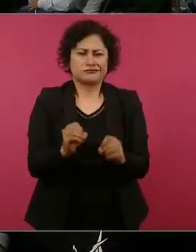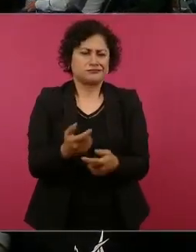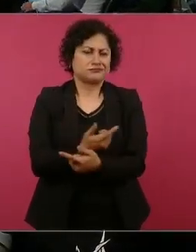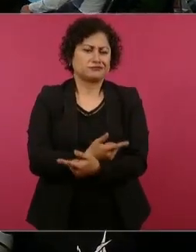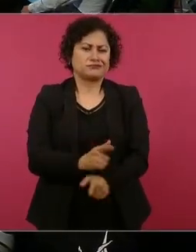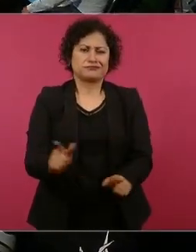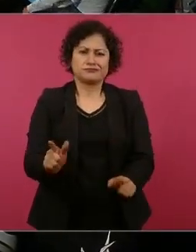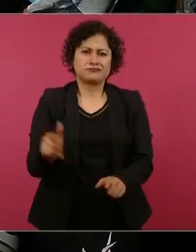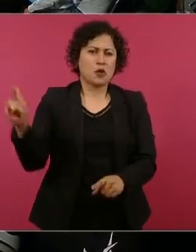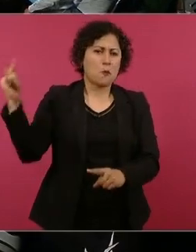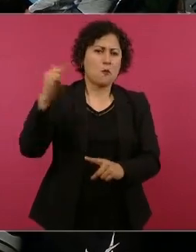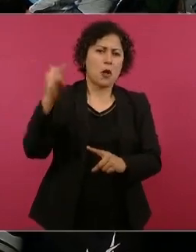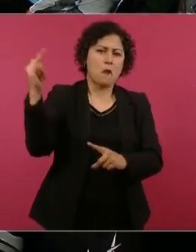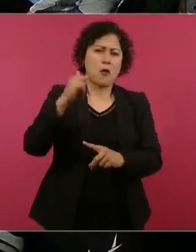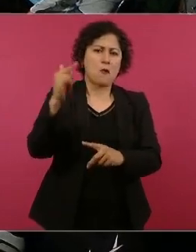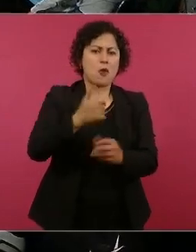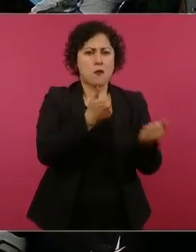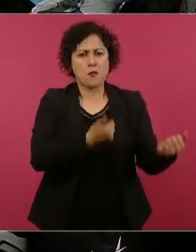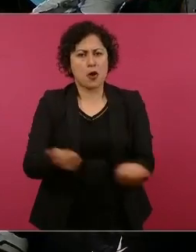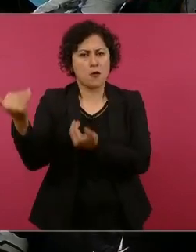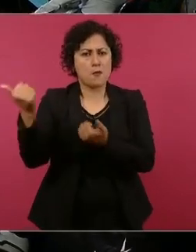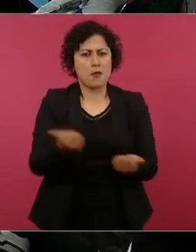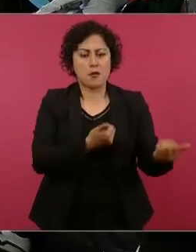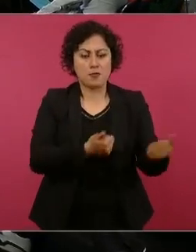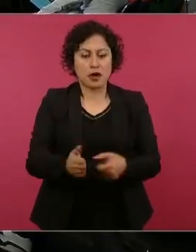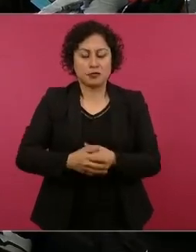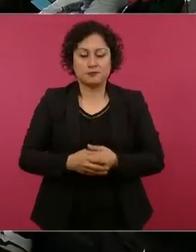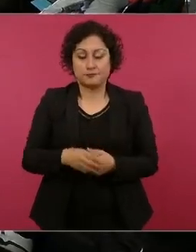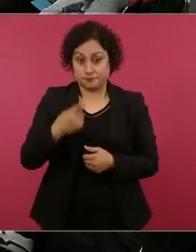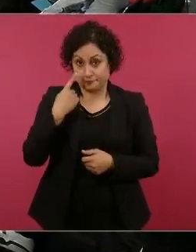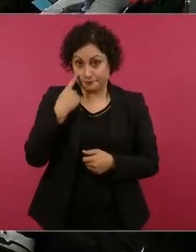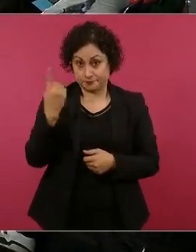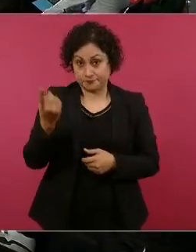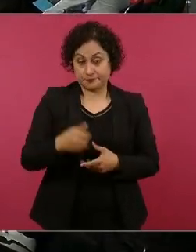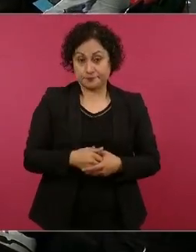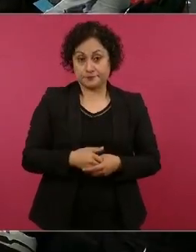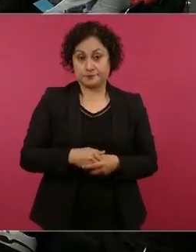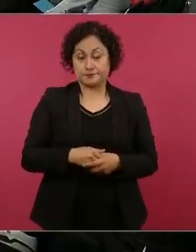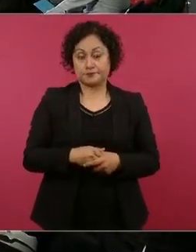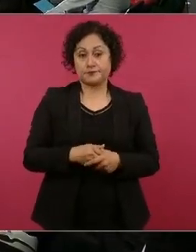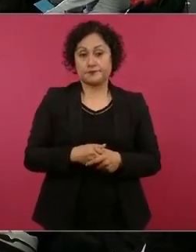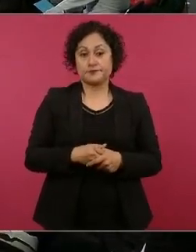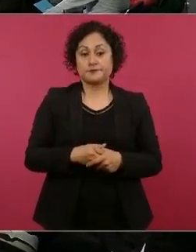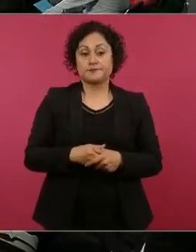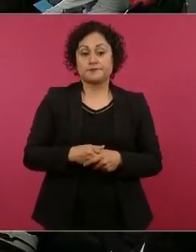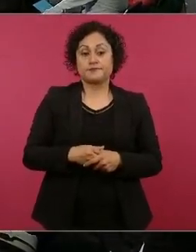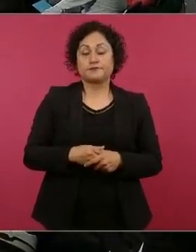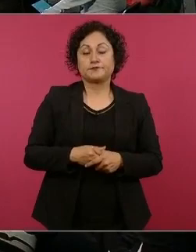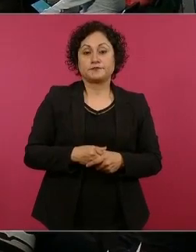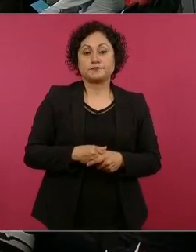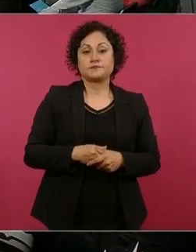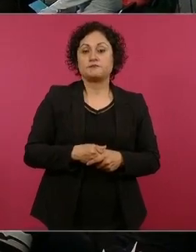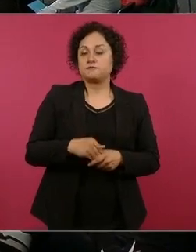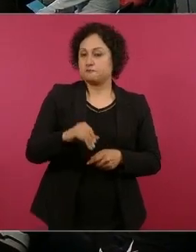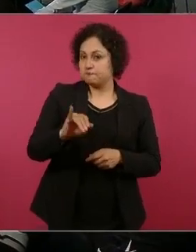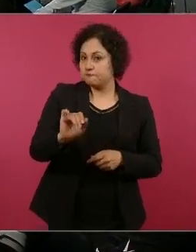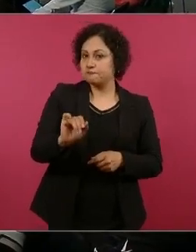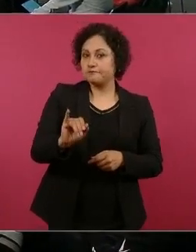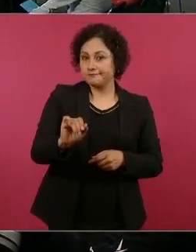Ahí está. Los aviones son más grandes. Sí, y se están creando